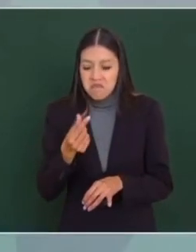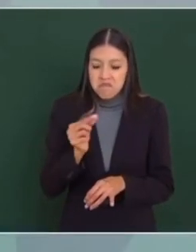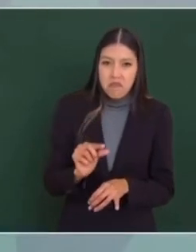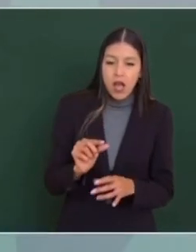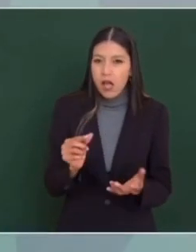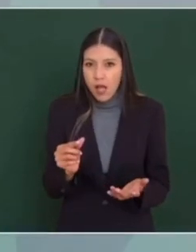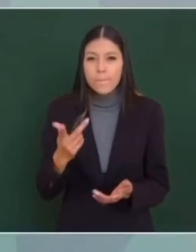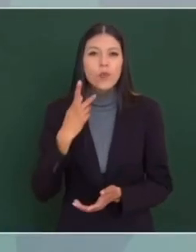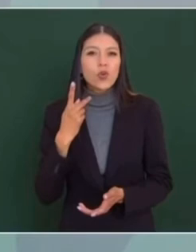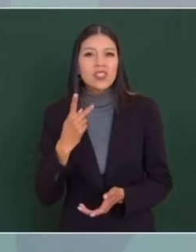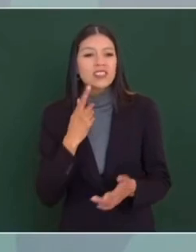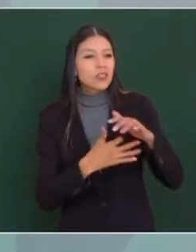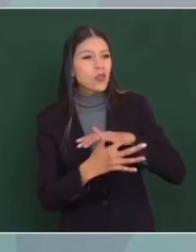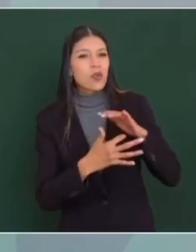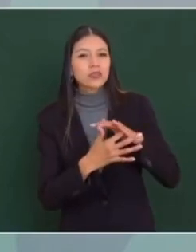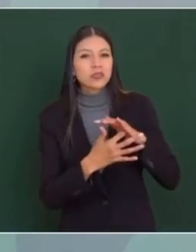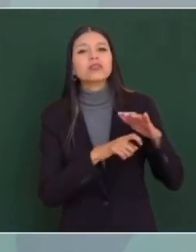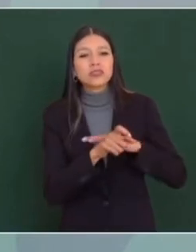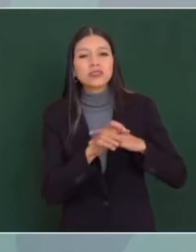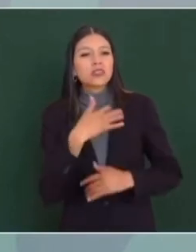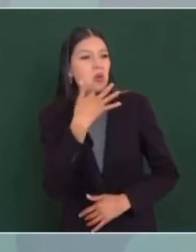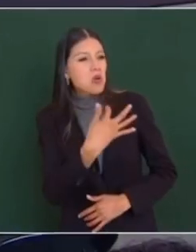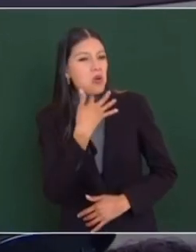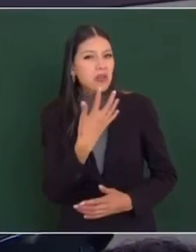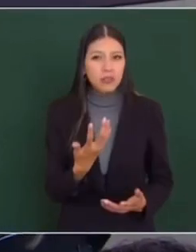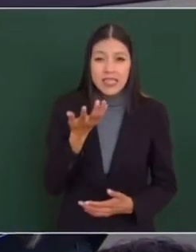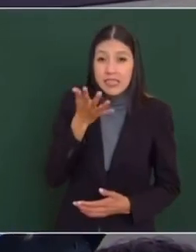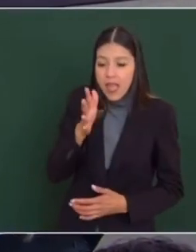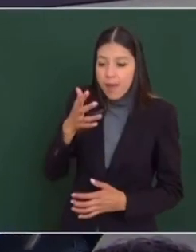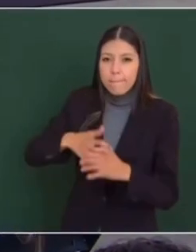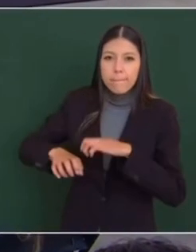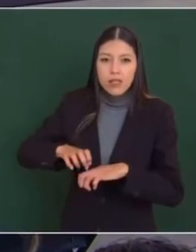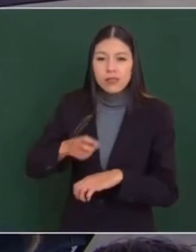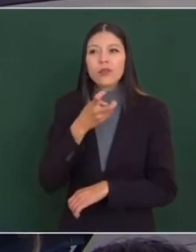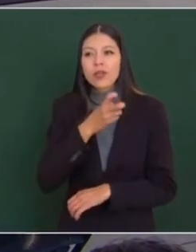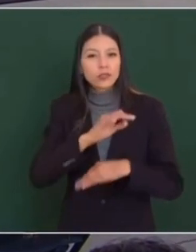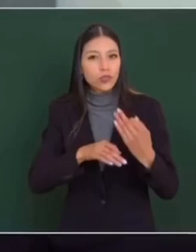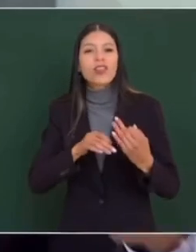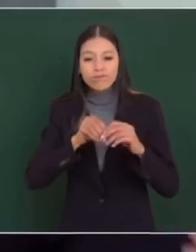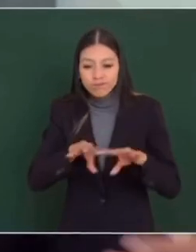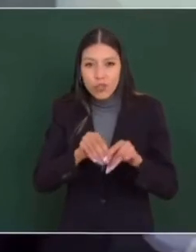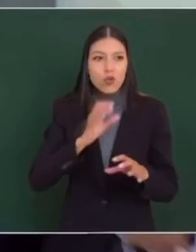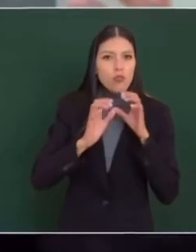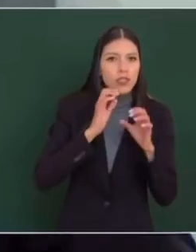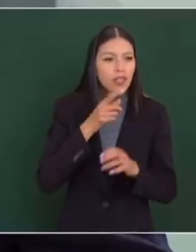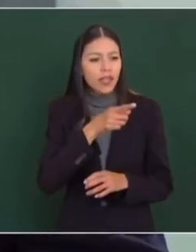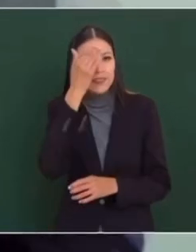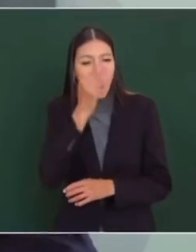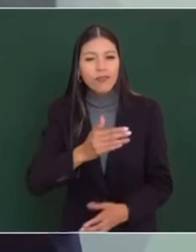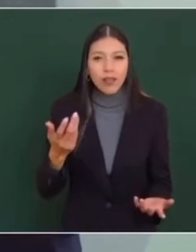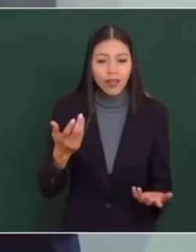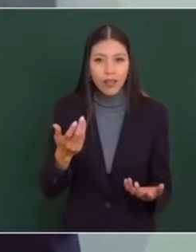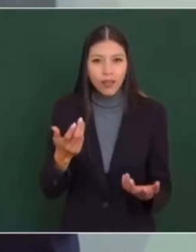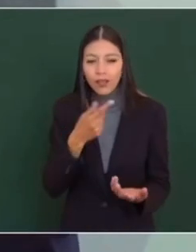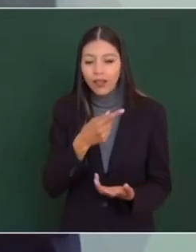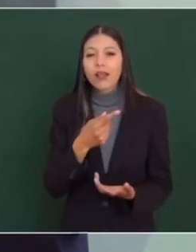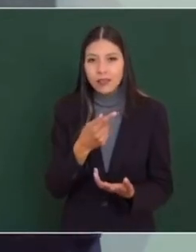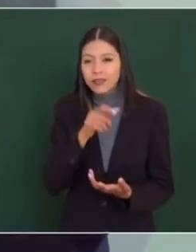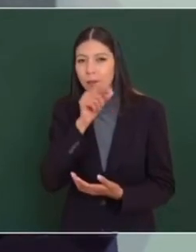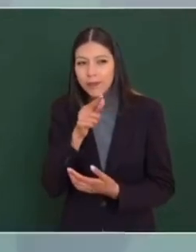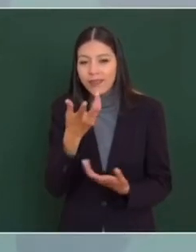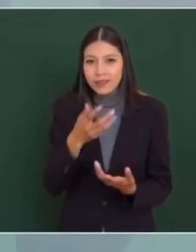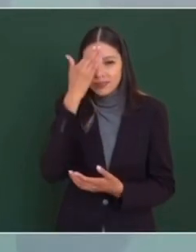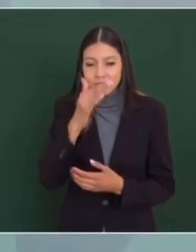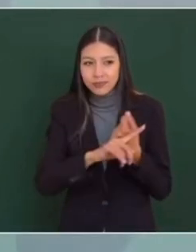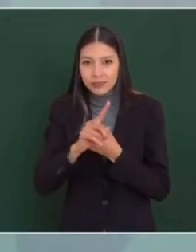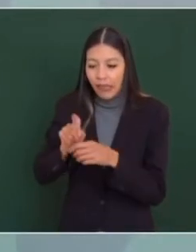corruptos, 10. Por eso toda la campaña, porque hasta los medios de comunicación estaban metidos en ese negocio. Tuvimos que